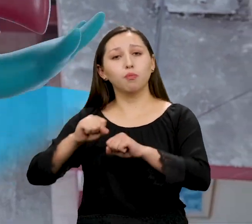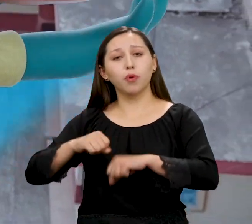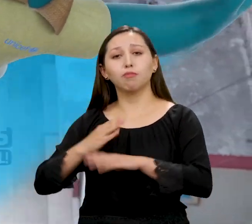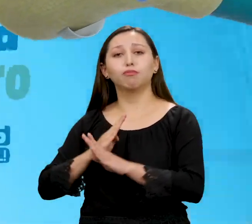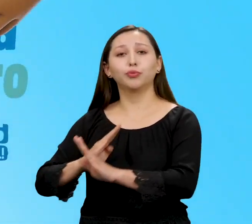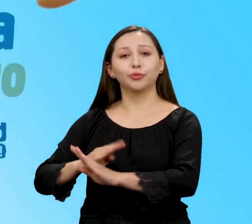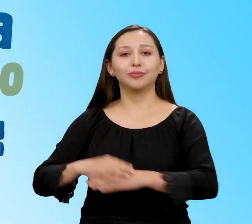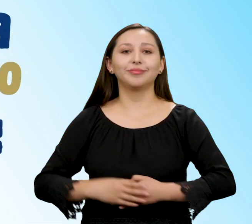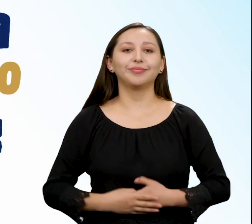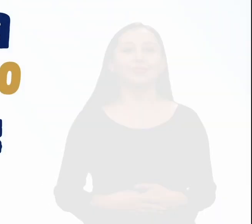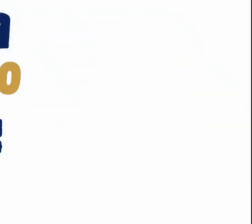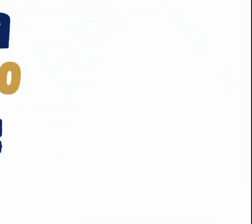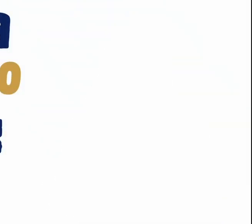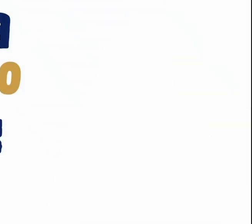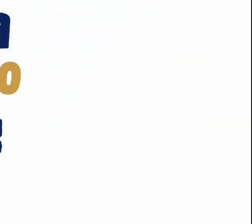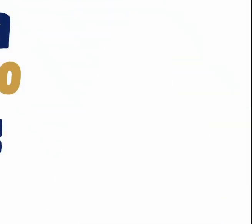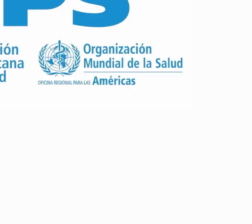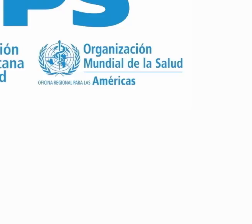podemos prevenir.